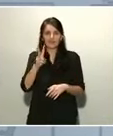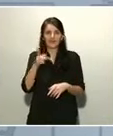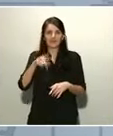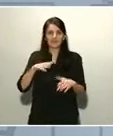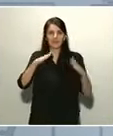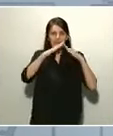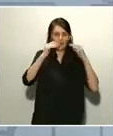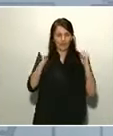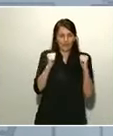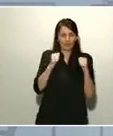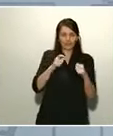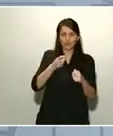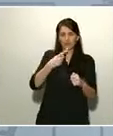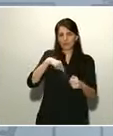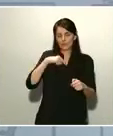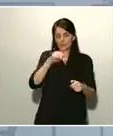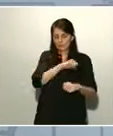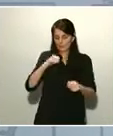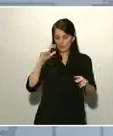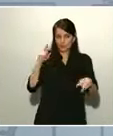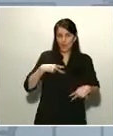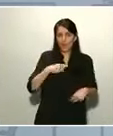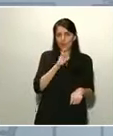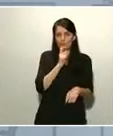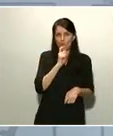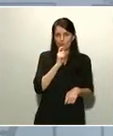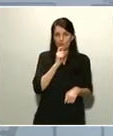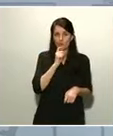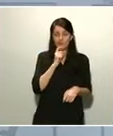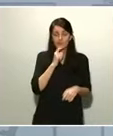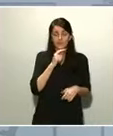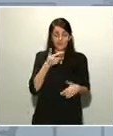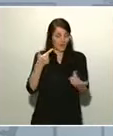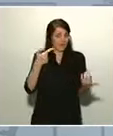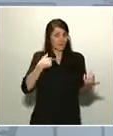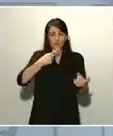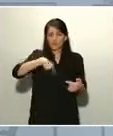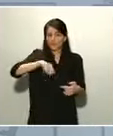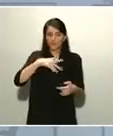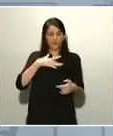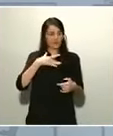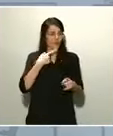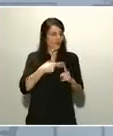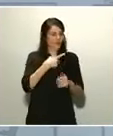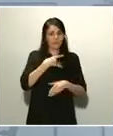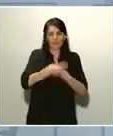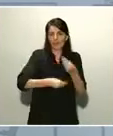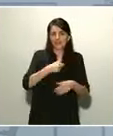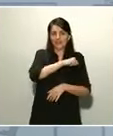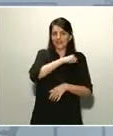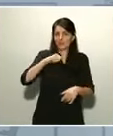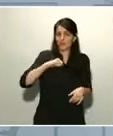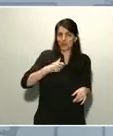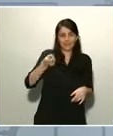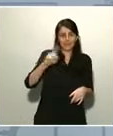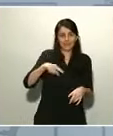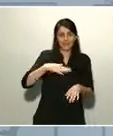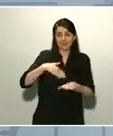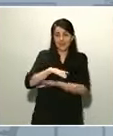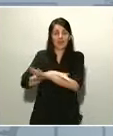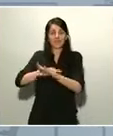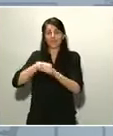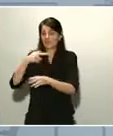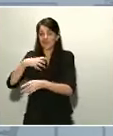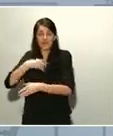hay muchas cosas que podemos hacer individualmente y a las cuales el Estado ninguna administración pública puede llegar, porque nadie puede